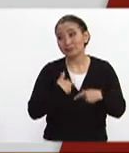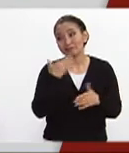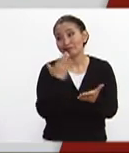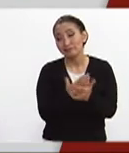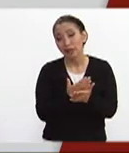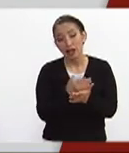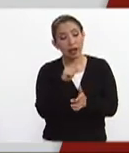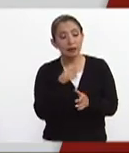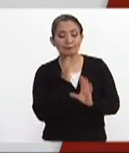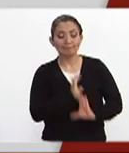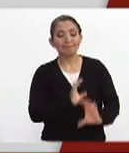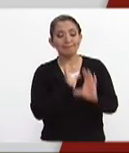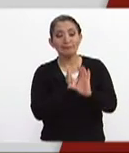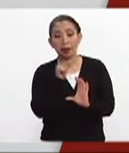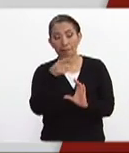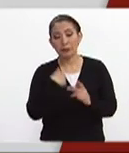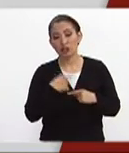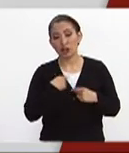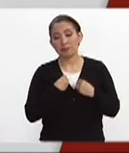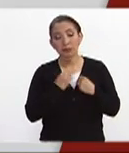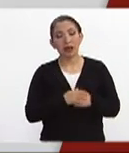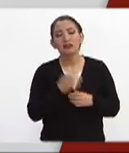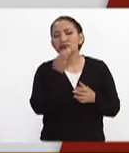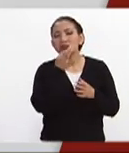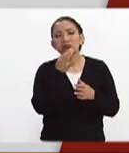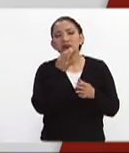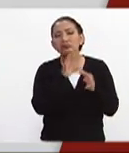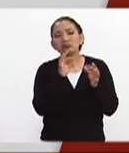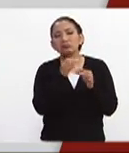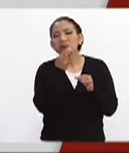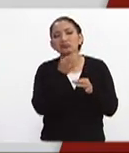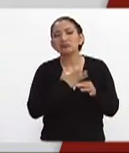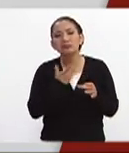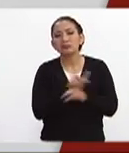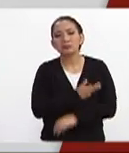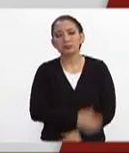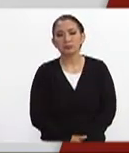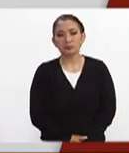esta búsqueda de personas con vida cuéntanos de ese momento